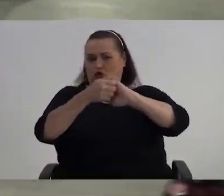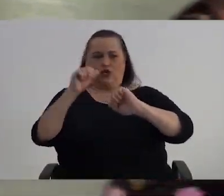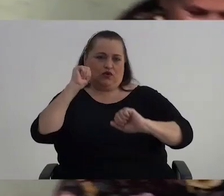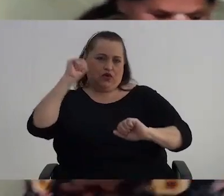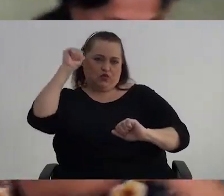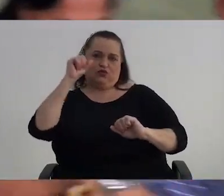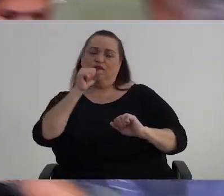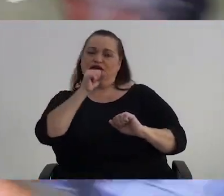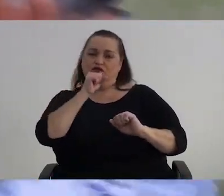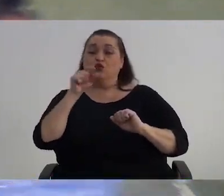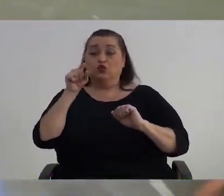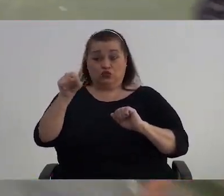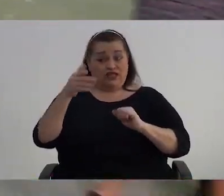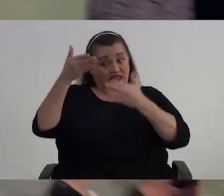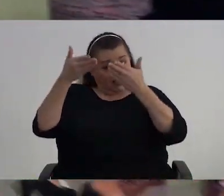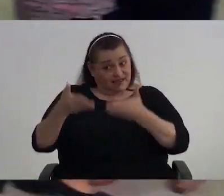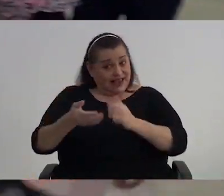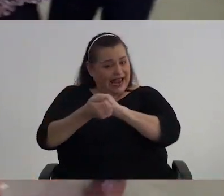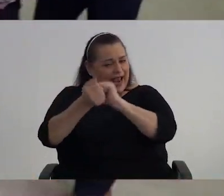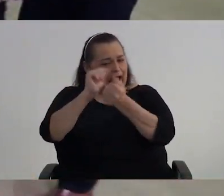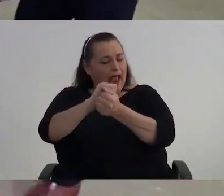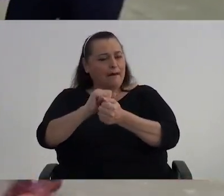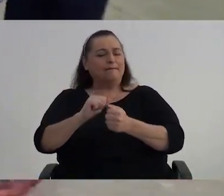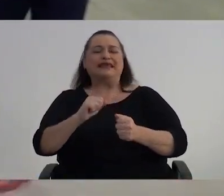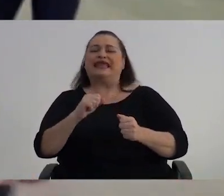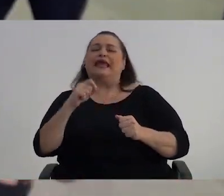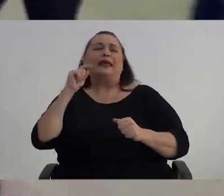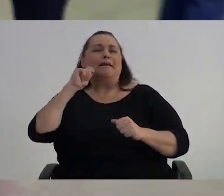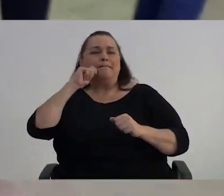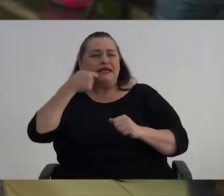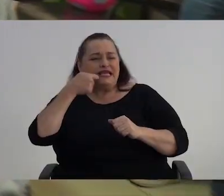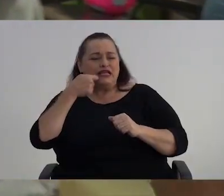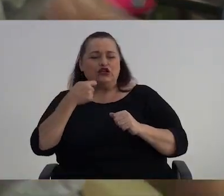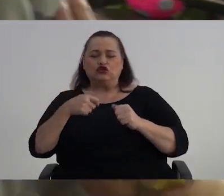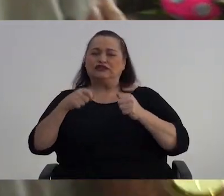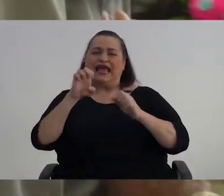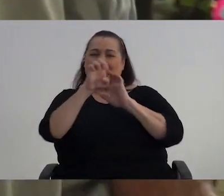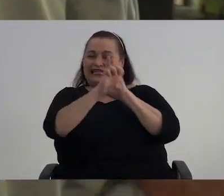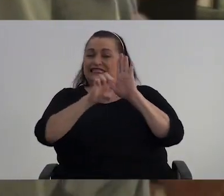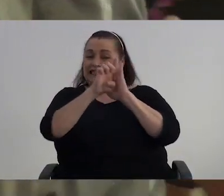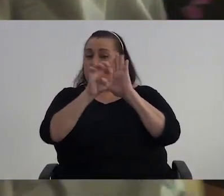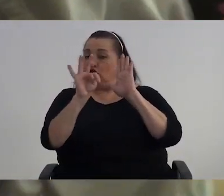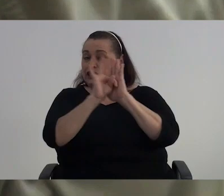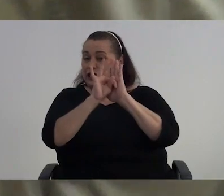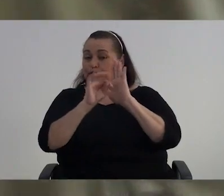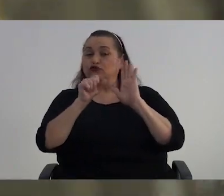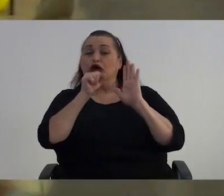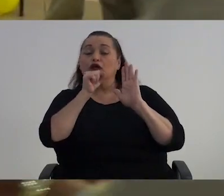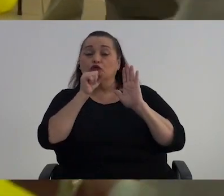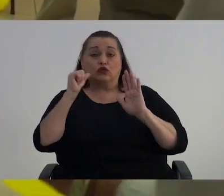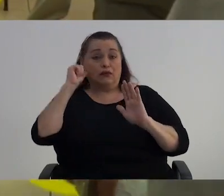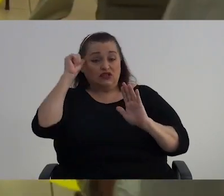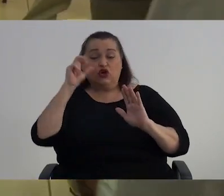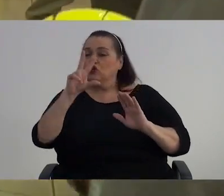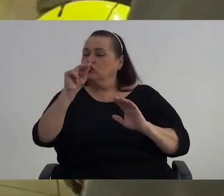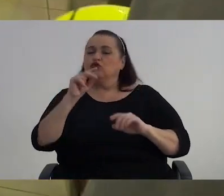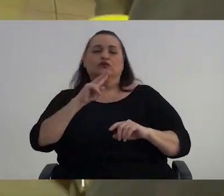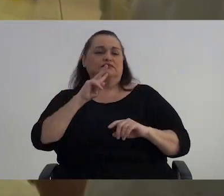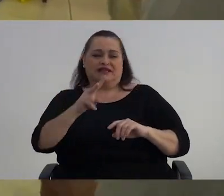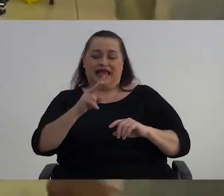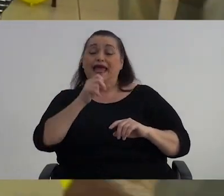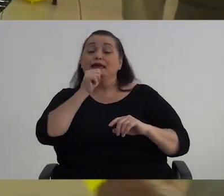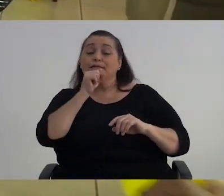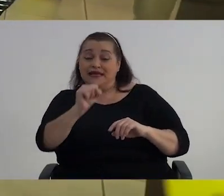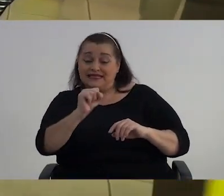que usted sea Factor de cambio En ese paradigma Errado Que tenemos De mitos y estereotipos Del adulto mayor Que no son ciertos Porque